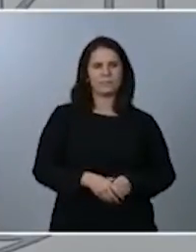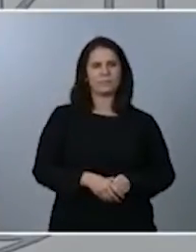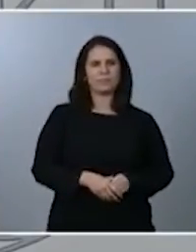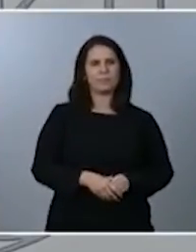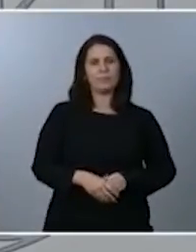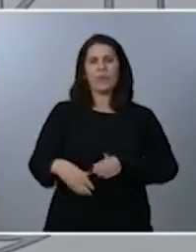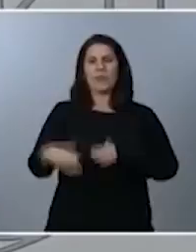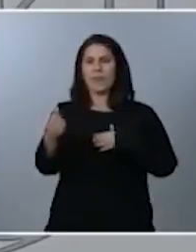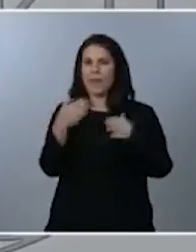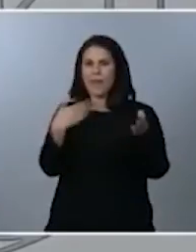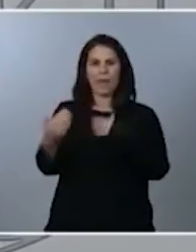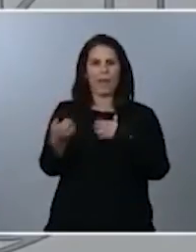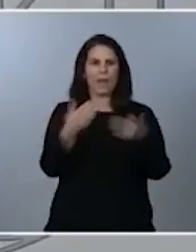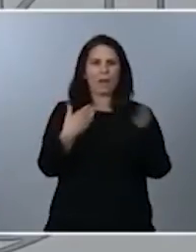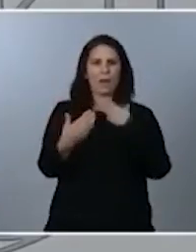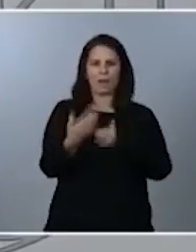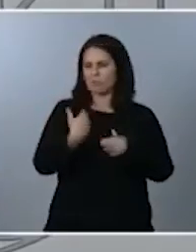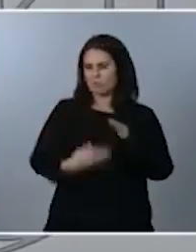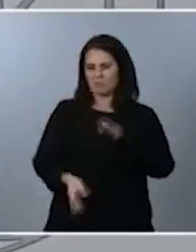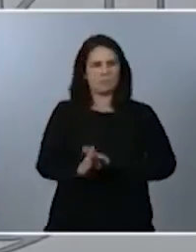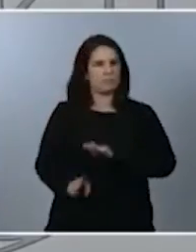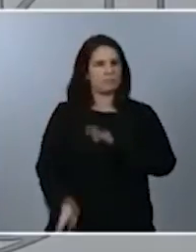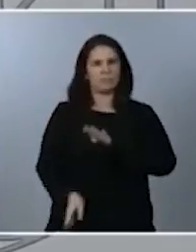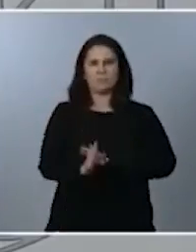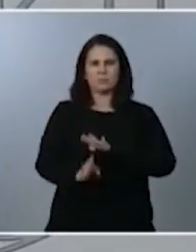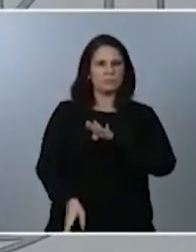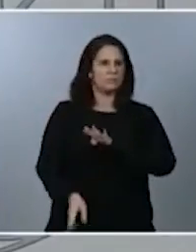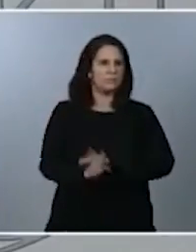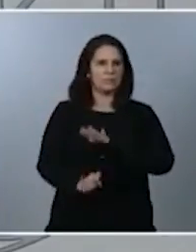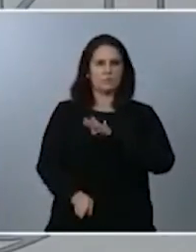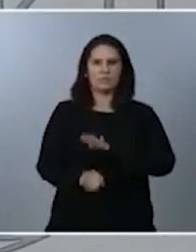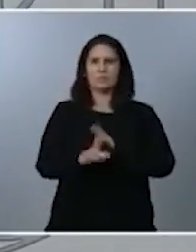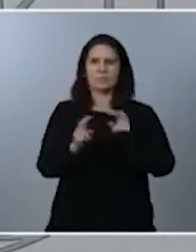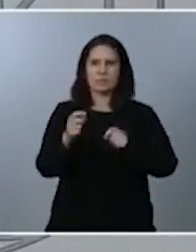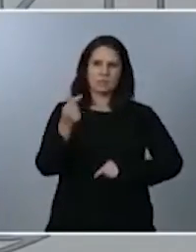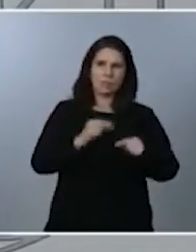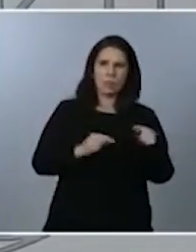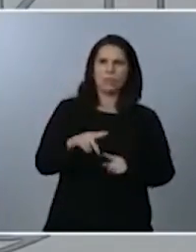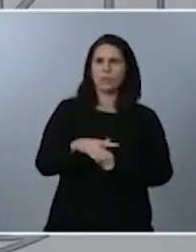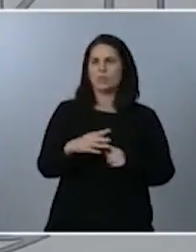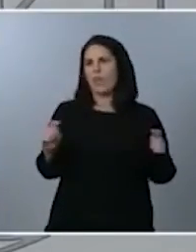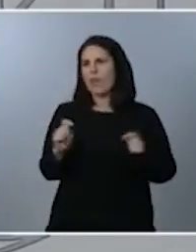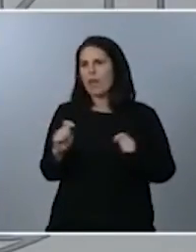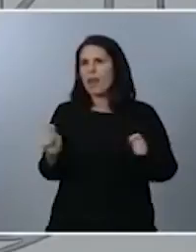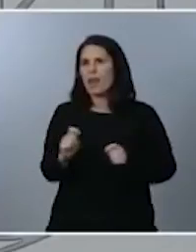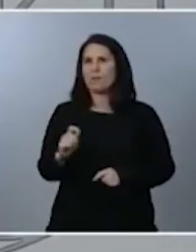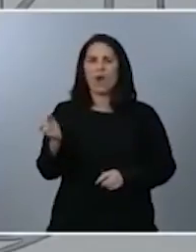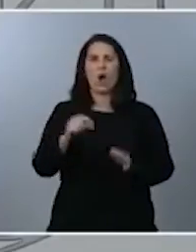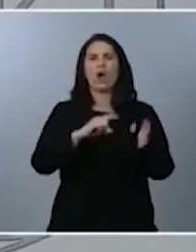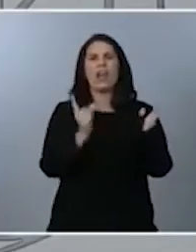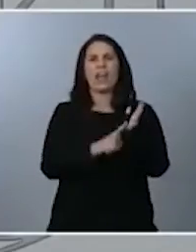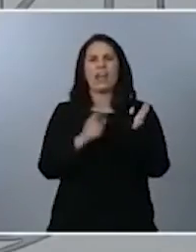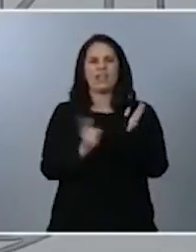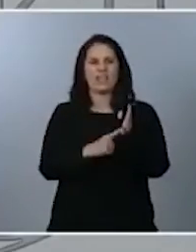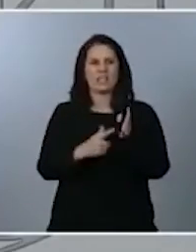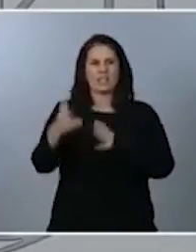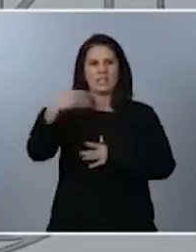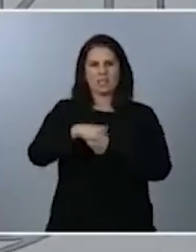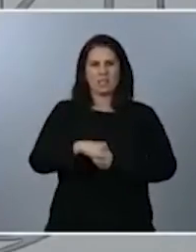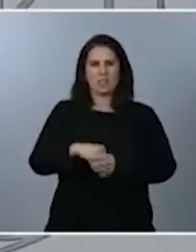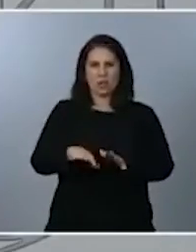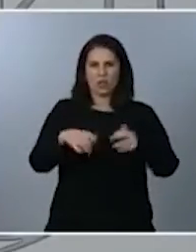hasta la extenuación con motivo de los presupuestos del estado de alarma o de las leyes que se impulsan en el congreso de los diputados